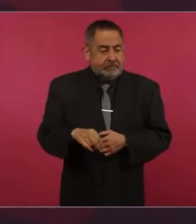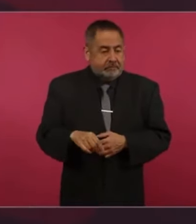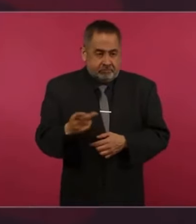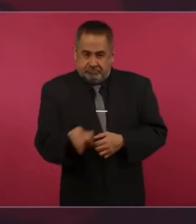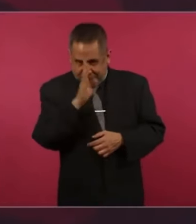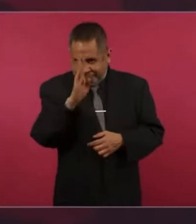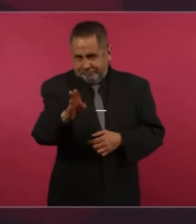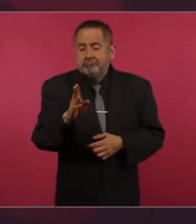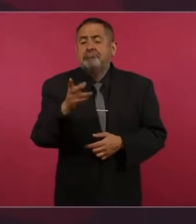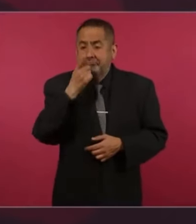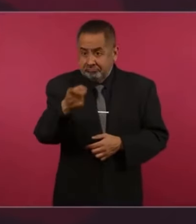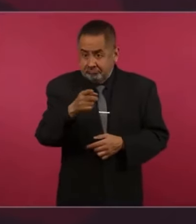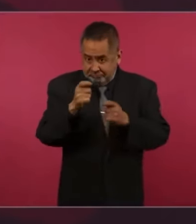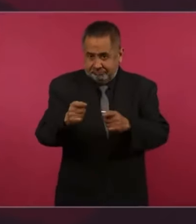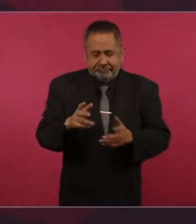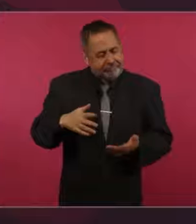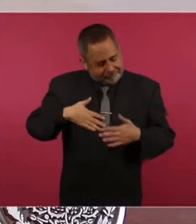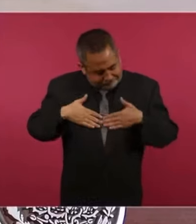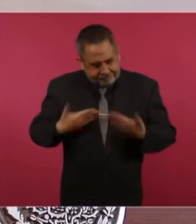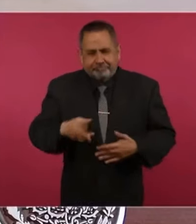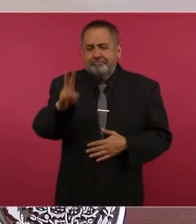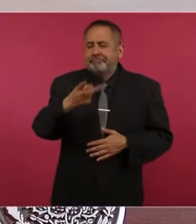le dije, ver, Carlos,